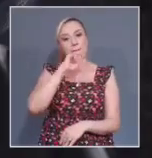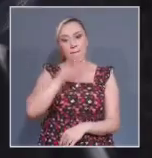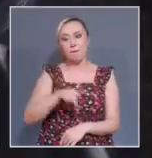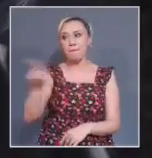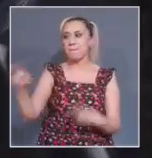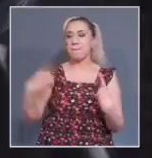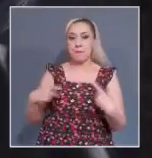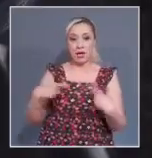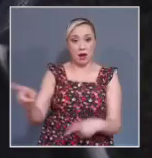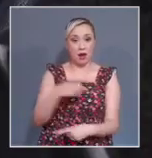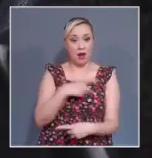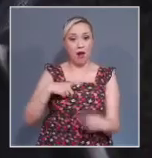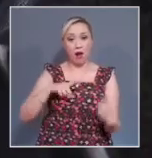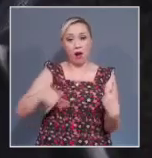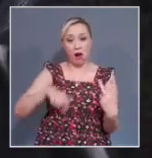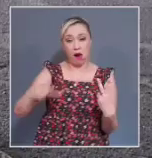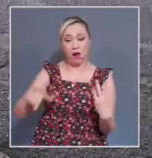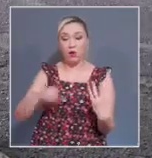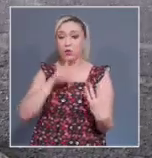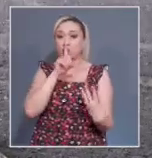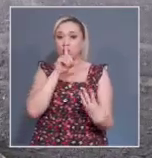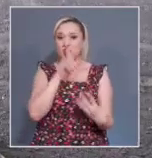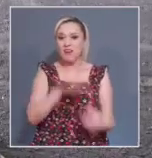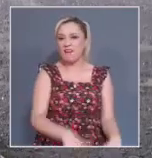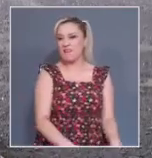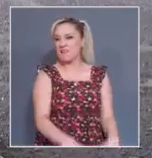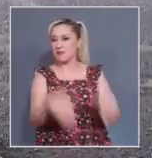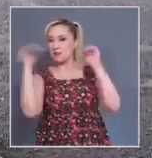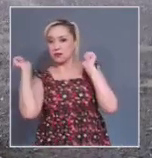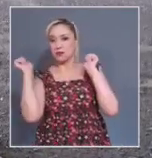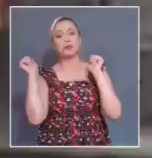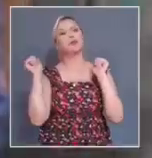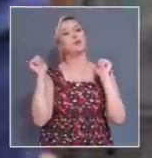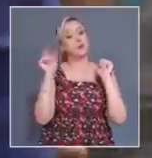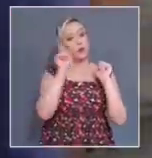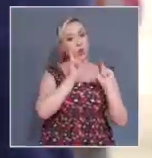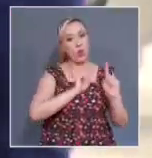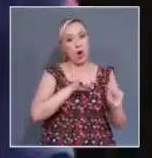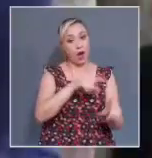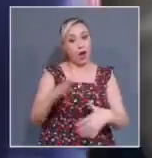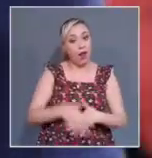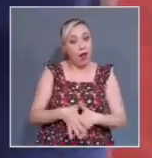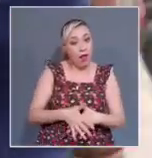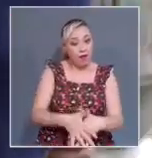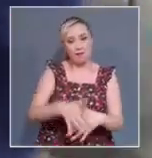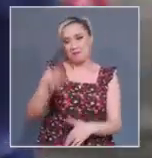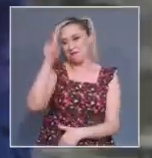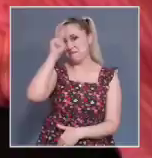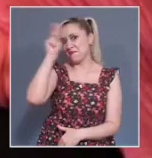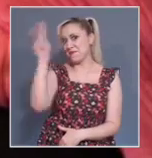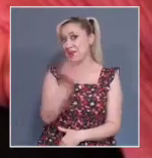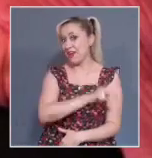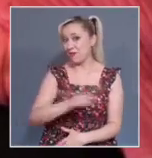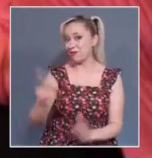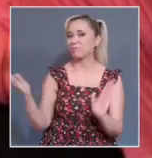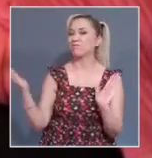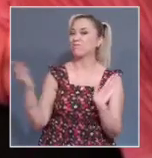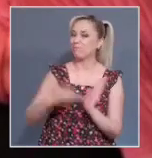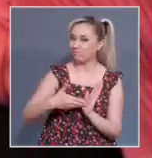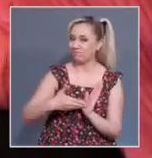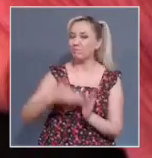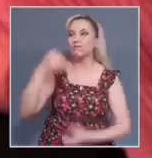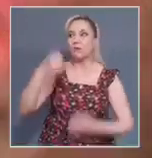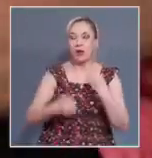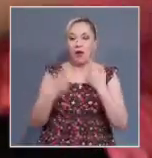abandone o incumpla sus obligaciones para con una mujer embarazada. La Corte determinaría si esa disposición es contraria